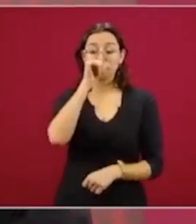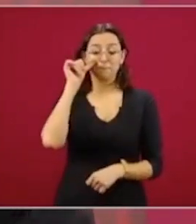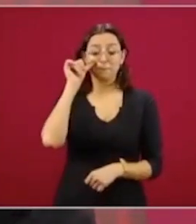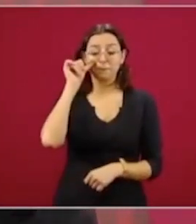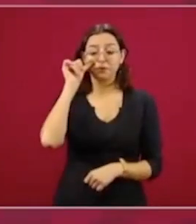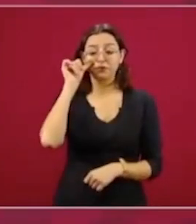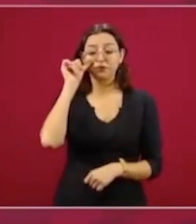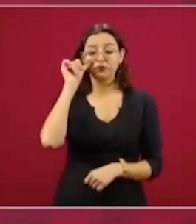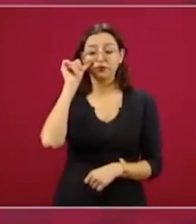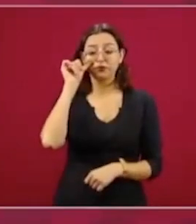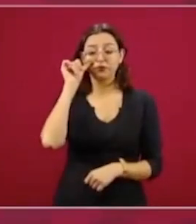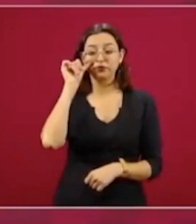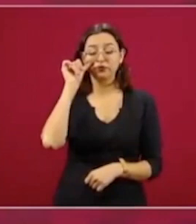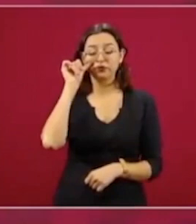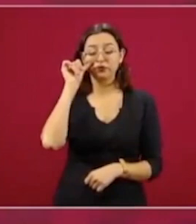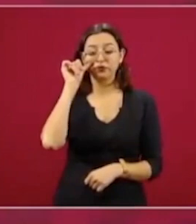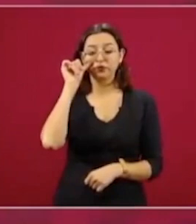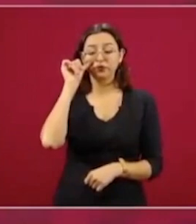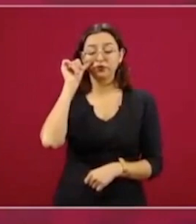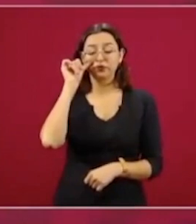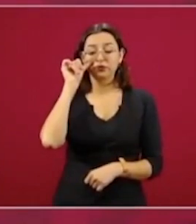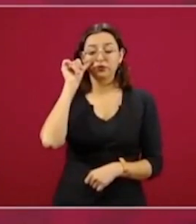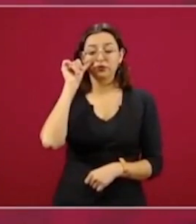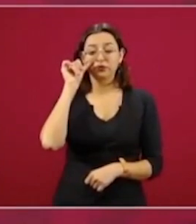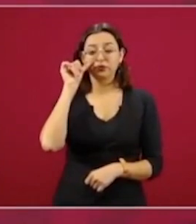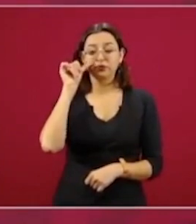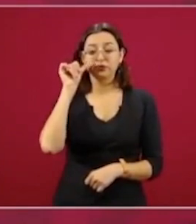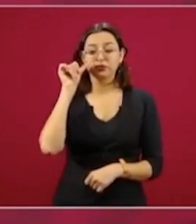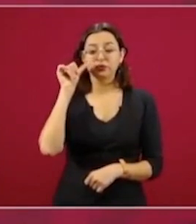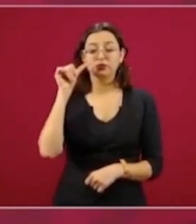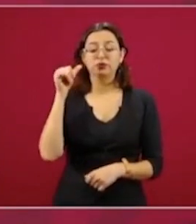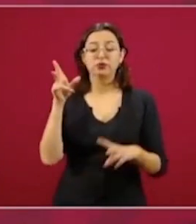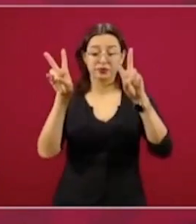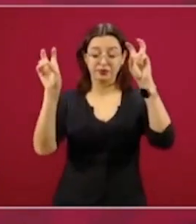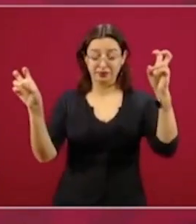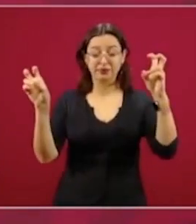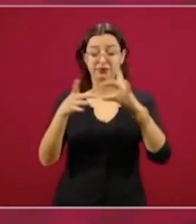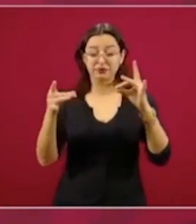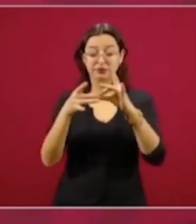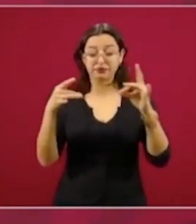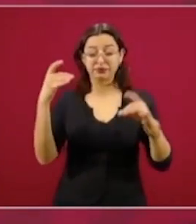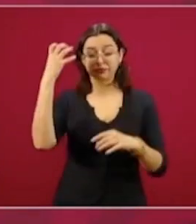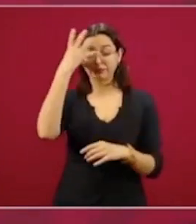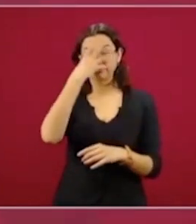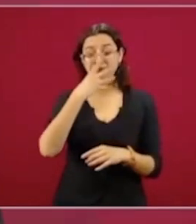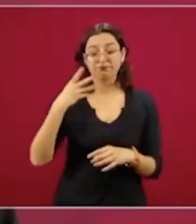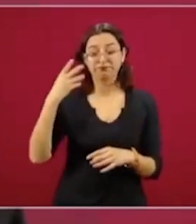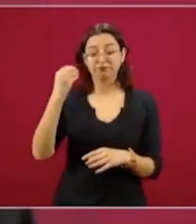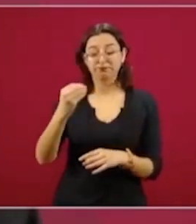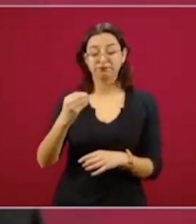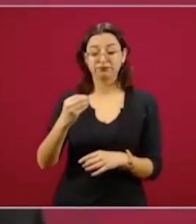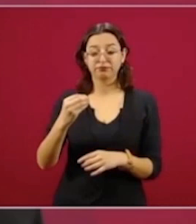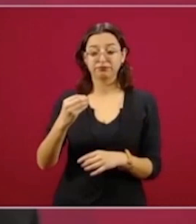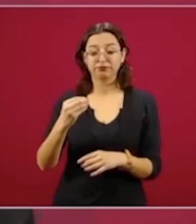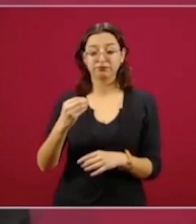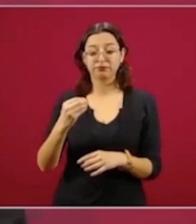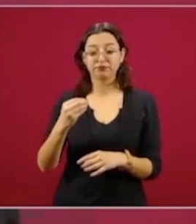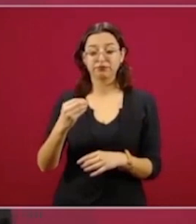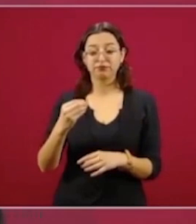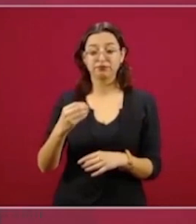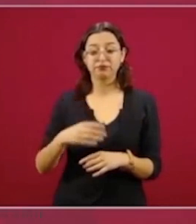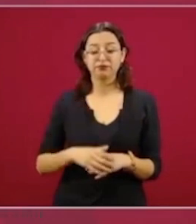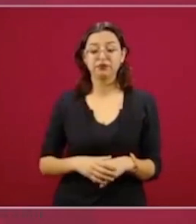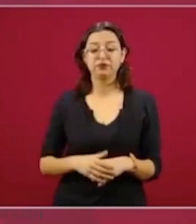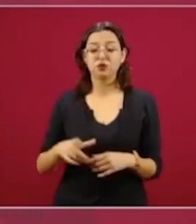con la bella frase, las armas del